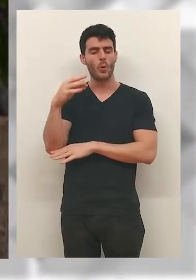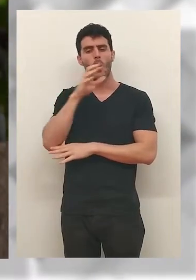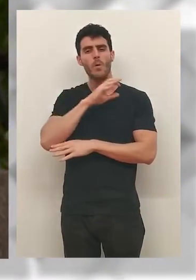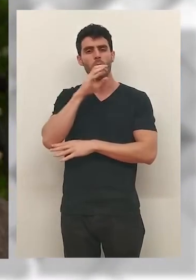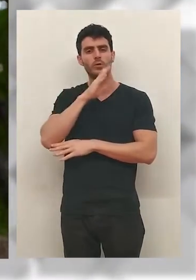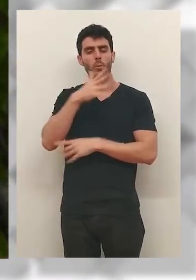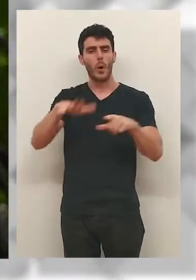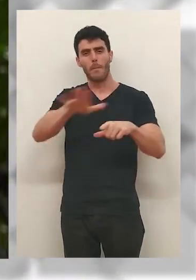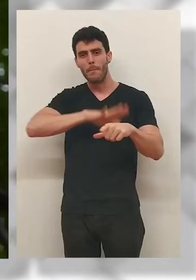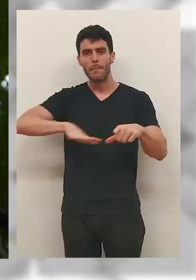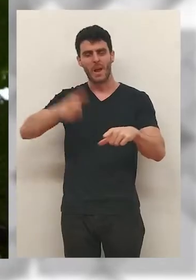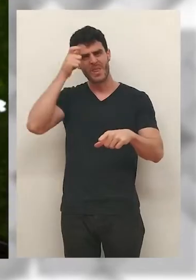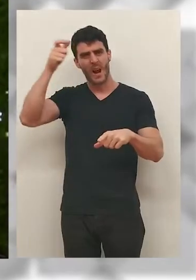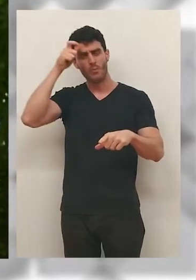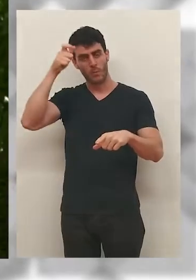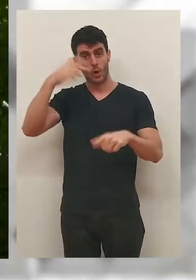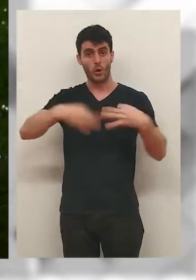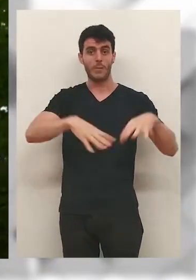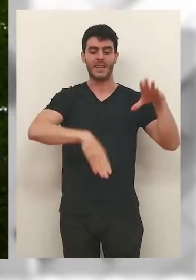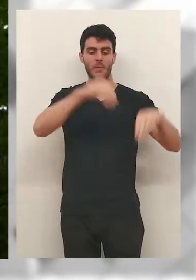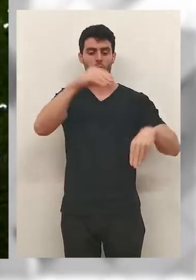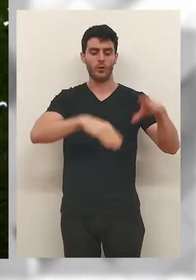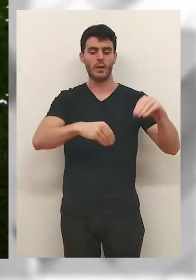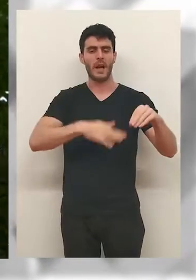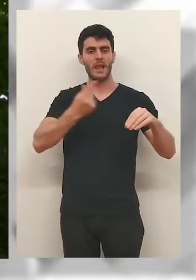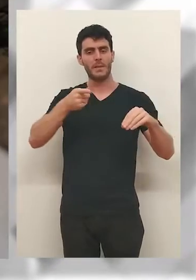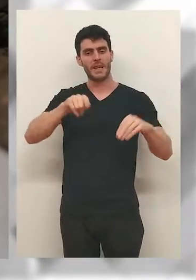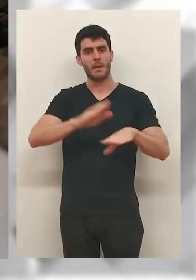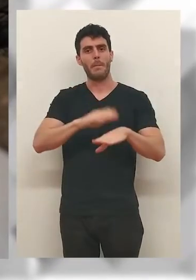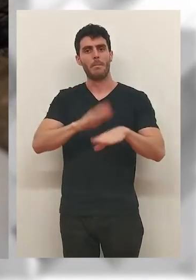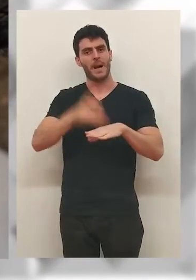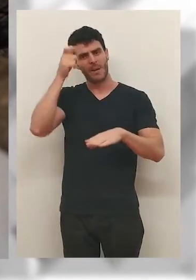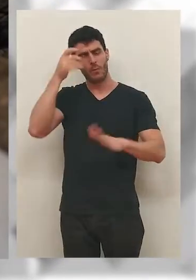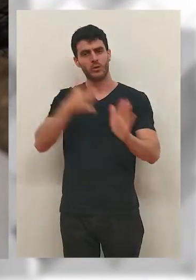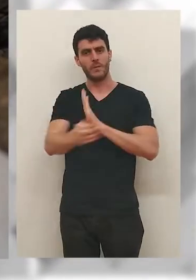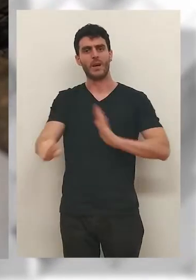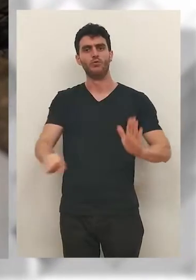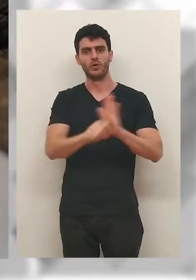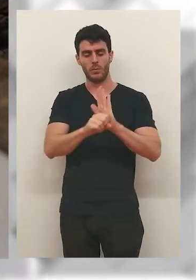montaña que se encuentra en la plaza de un pueblo, es un símbolo para el municipio que lo exhibe en su escudo.